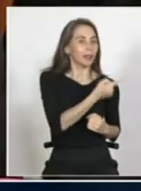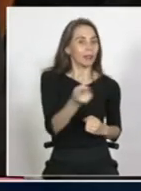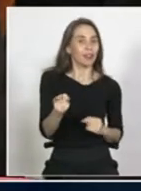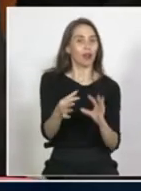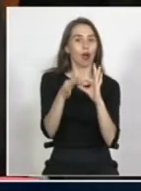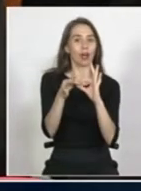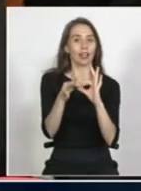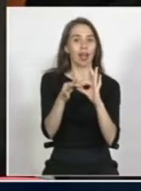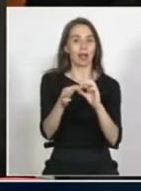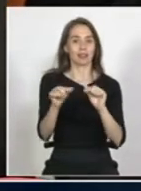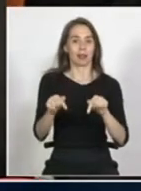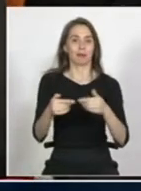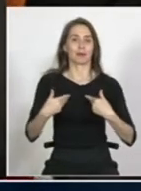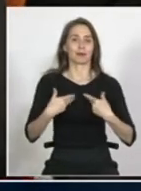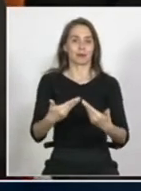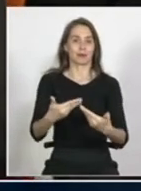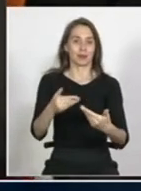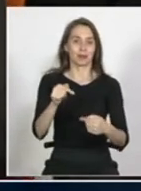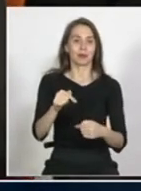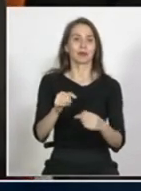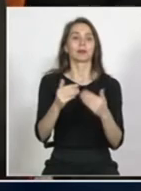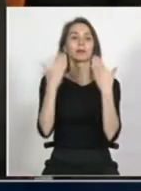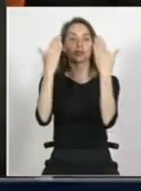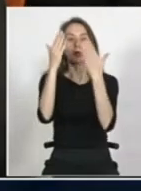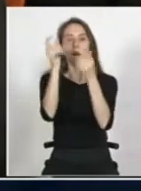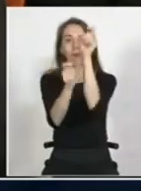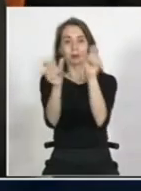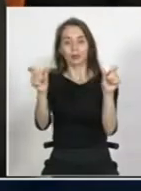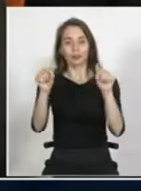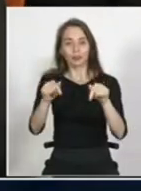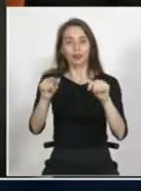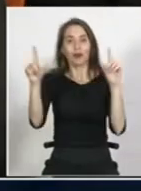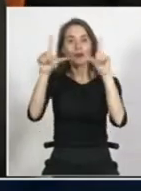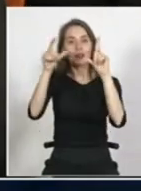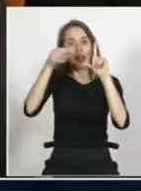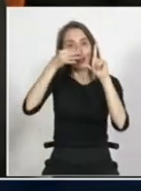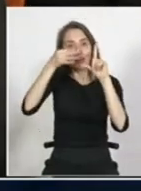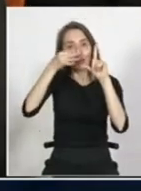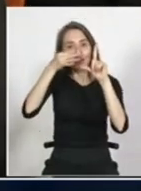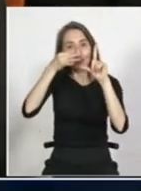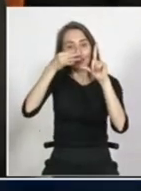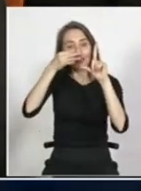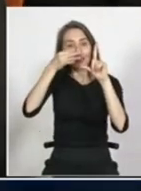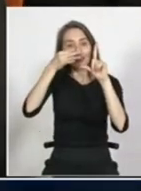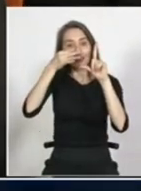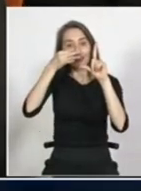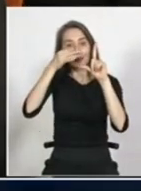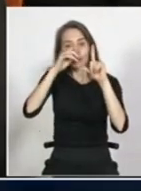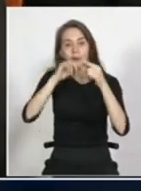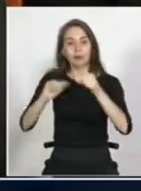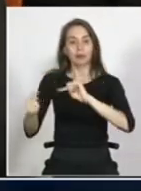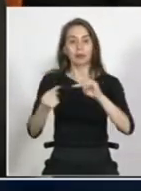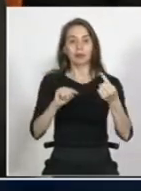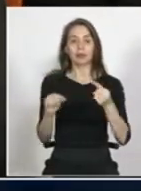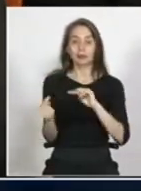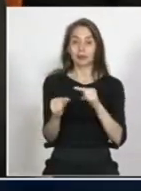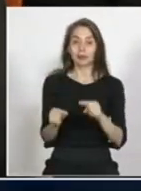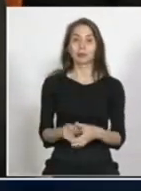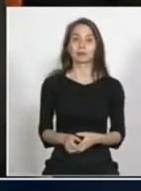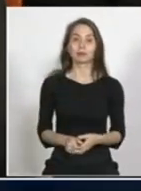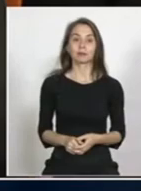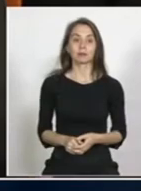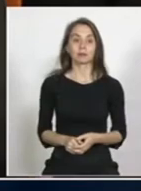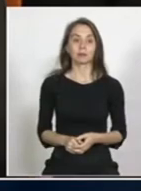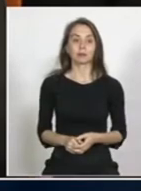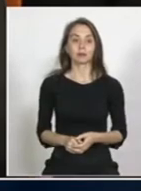instancia, y saludo también a todas las personas que nos acompañan acá, que nos van a ver también dentro de este debate, de esta instancia. Y